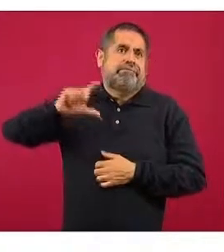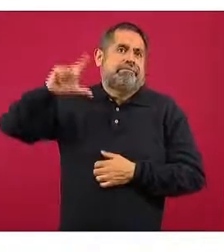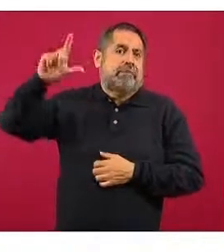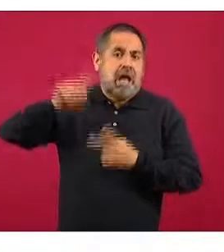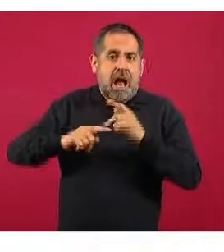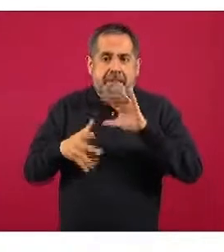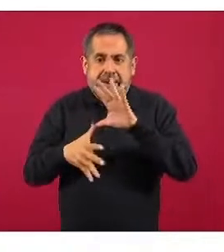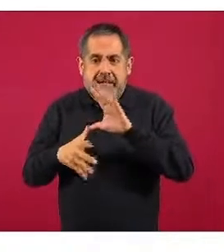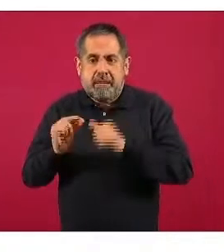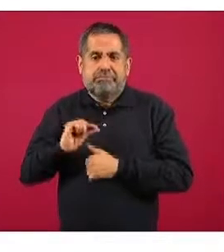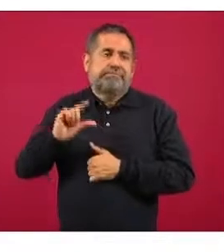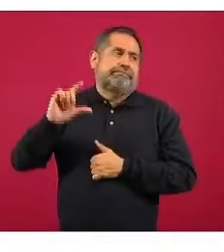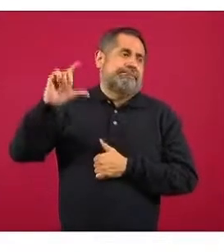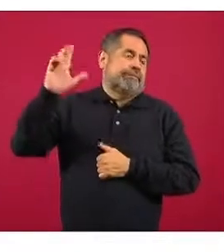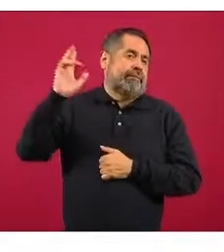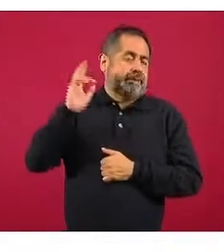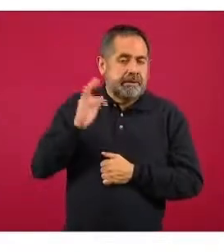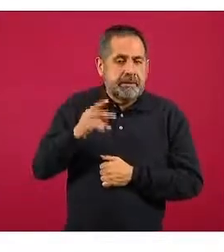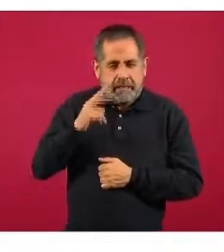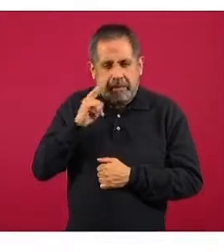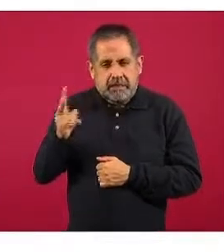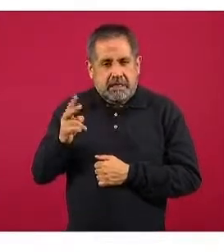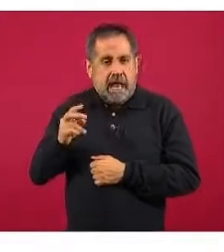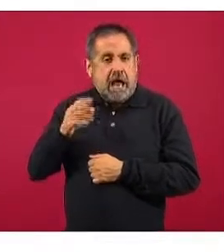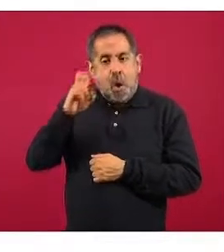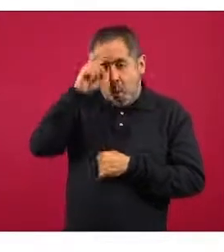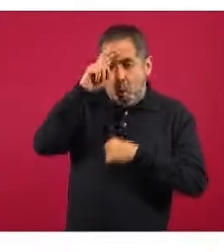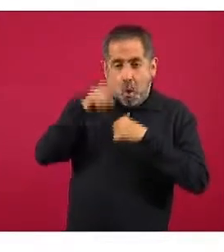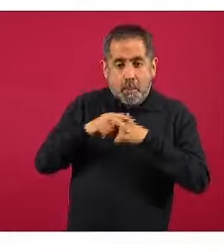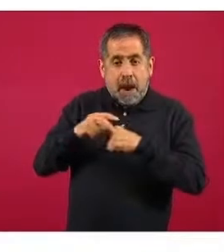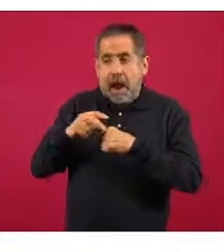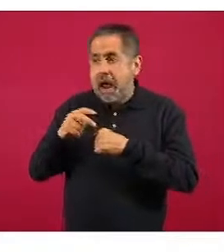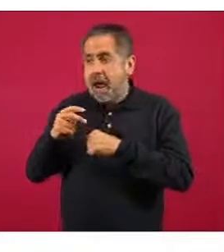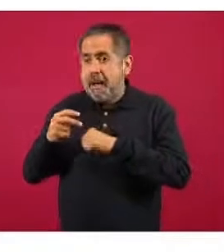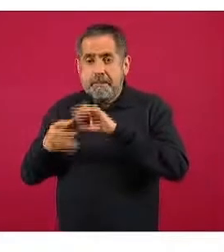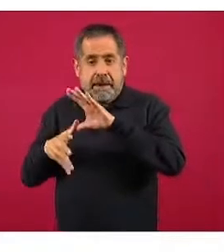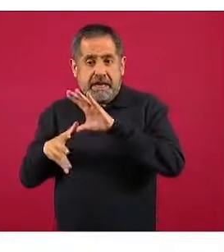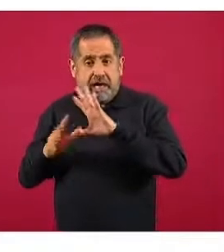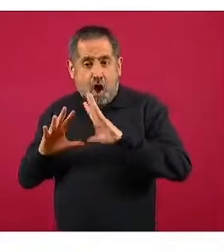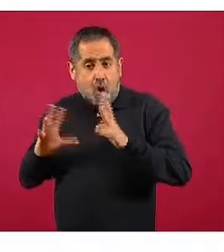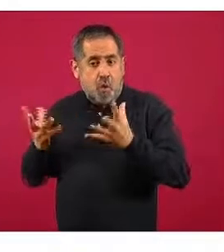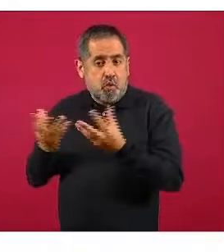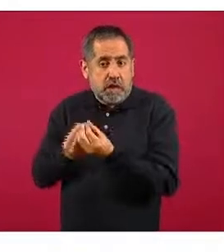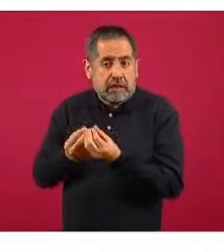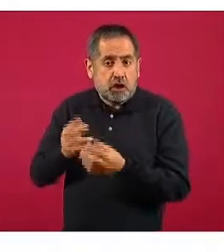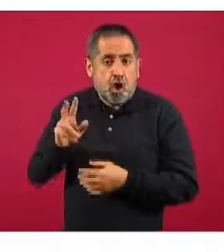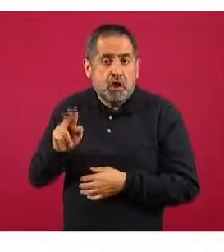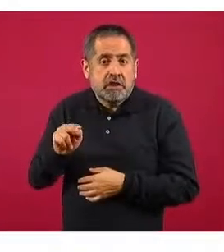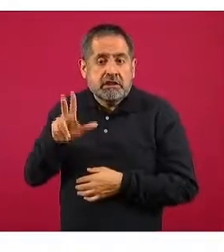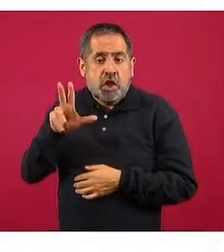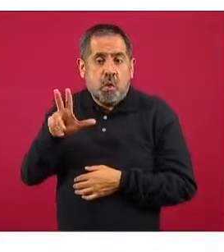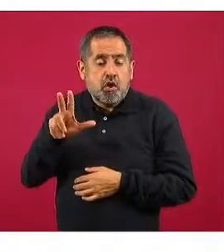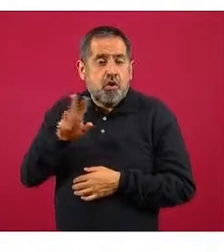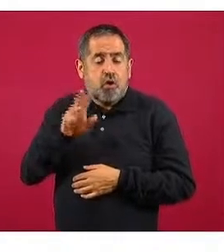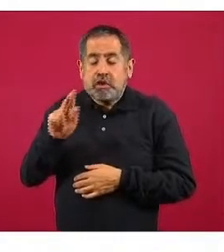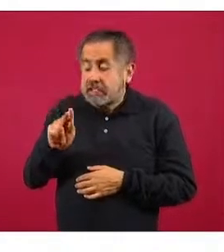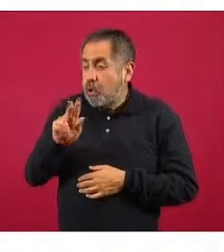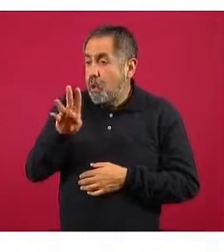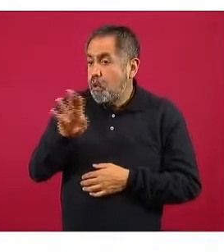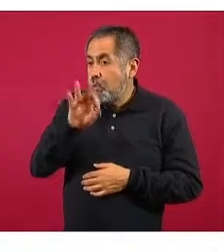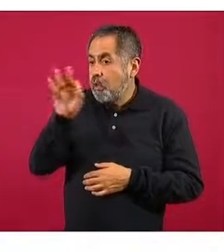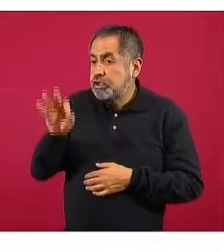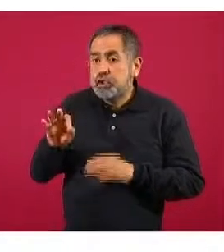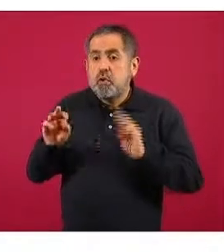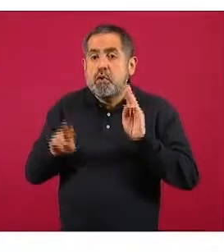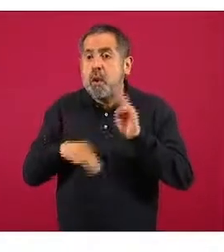América, que ya veíamos que entre las dos concentran prácticamente el 84, 85% de la pandemia activa en el